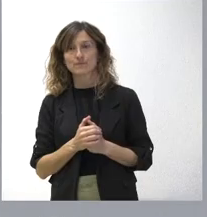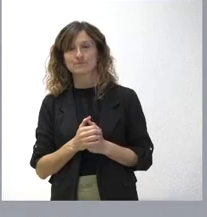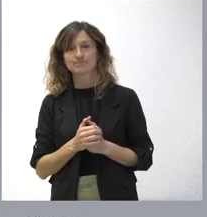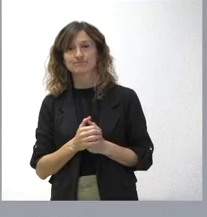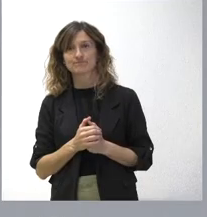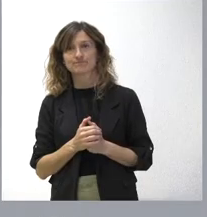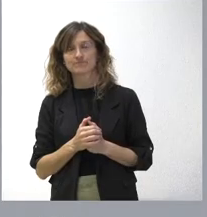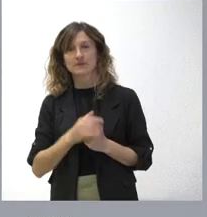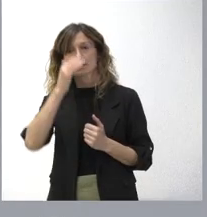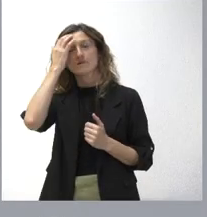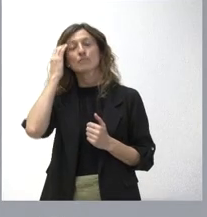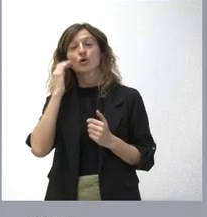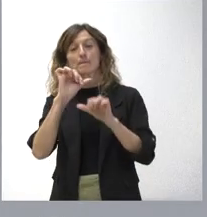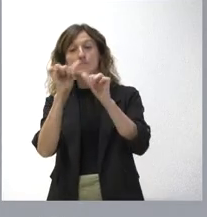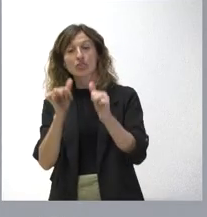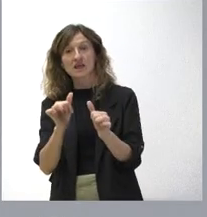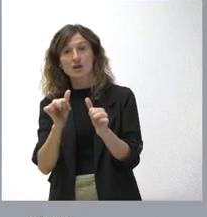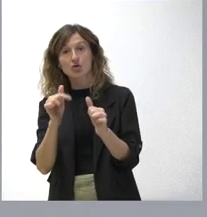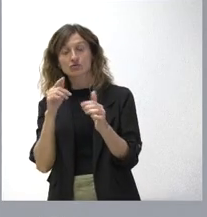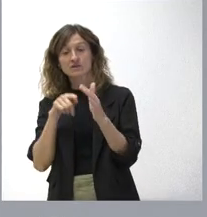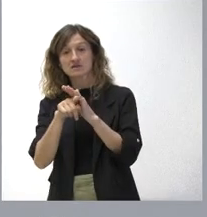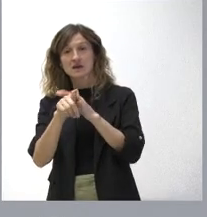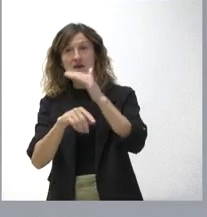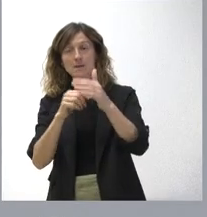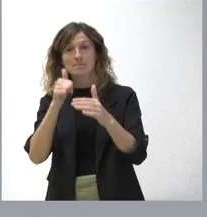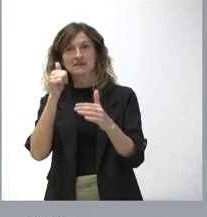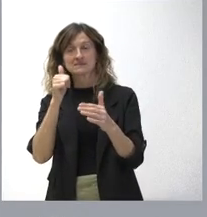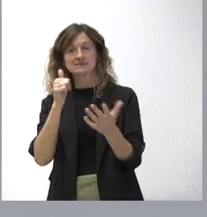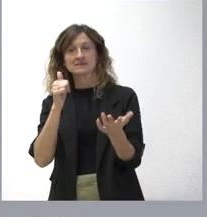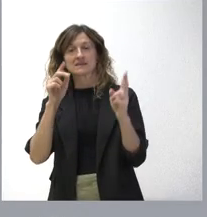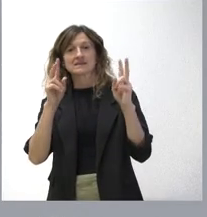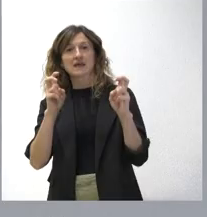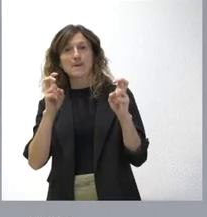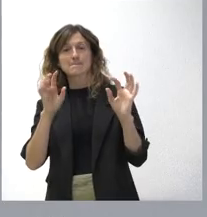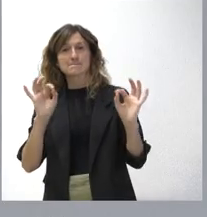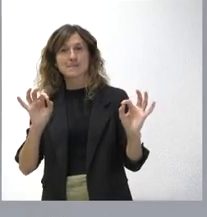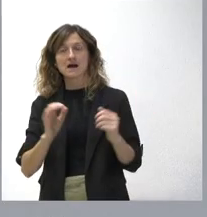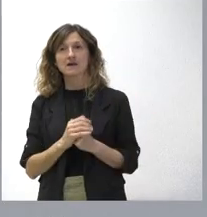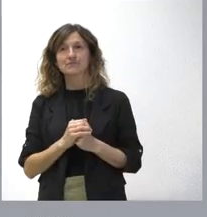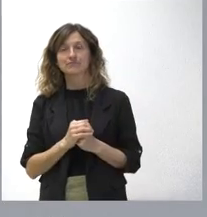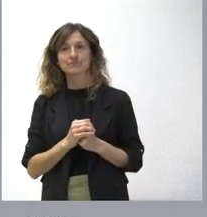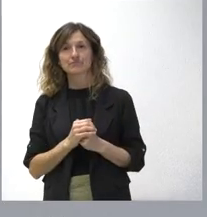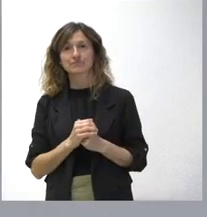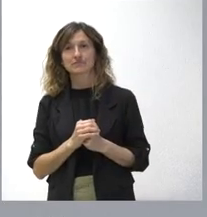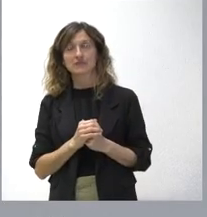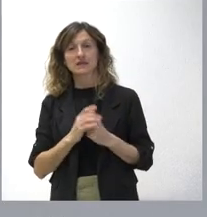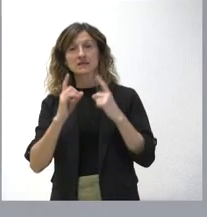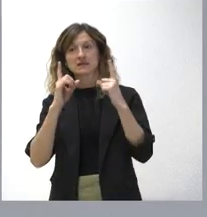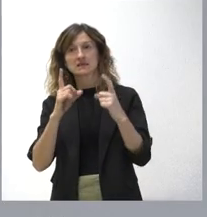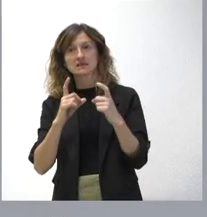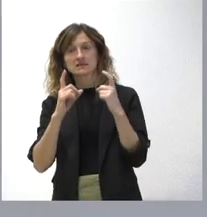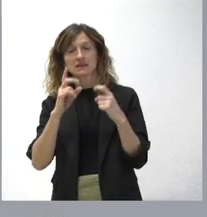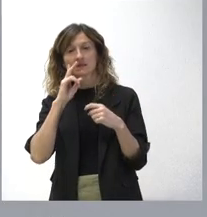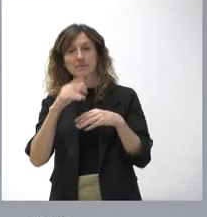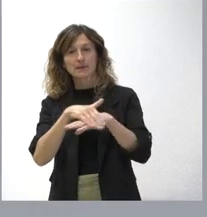hacia un modelo mucho más intervencionista, digámoslo así, de tal manera que se intenta contemplar como